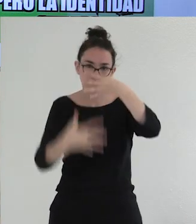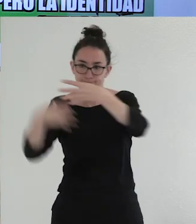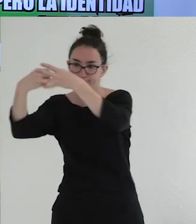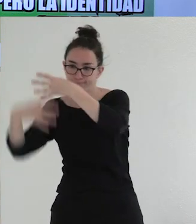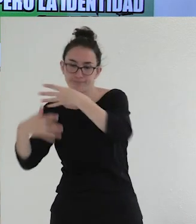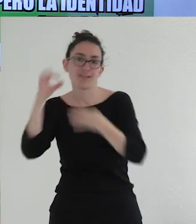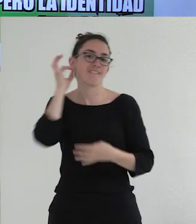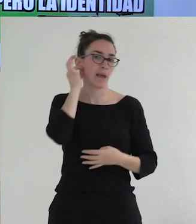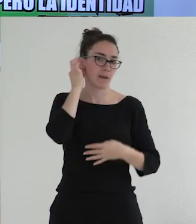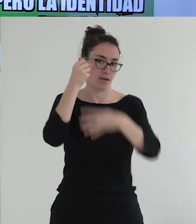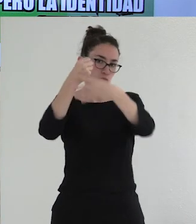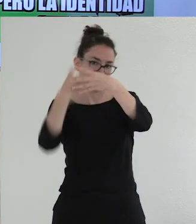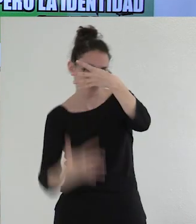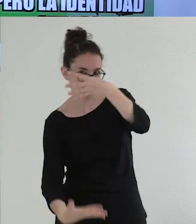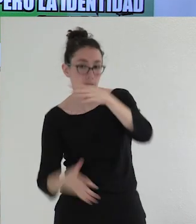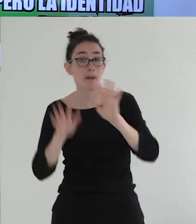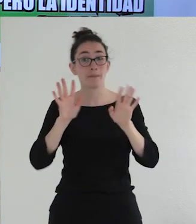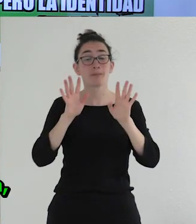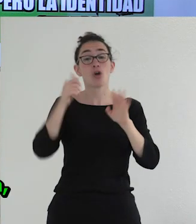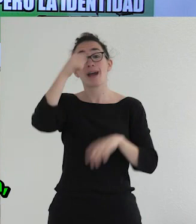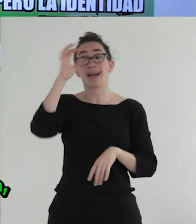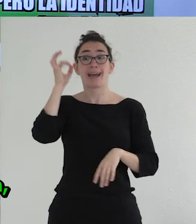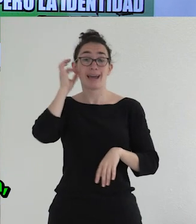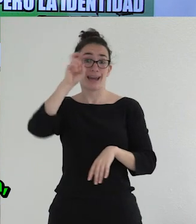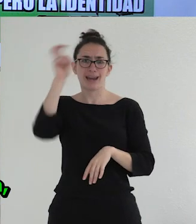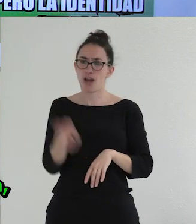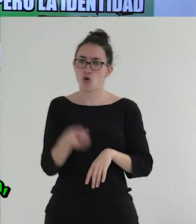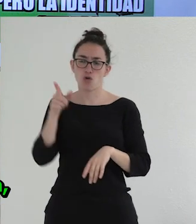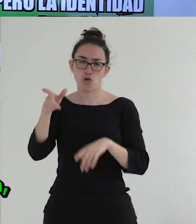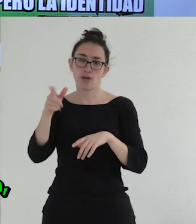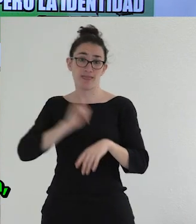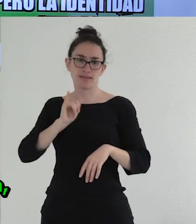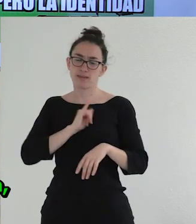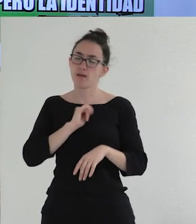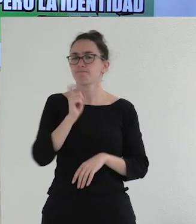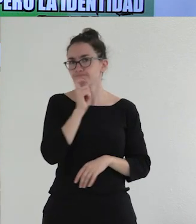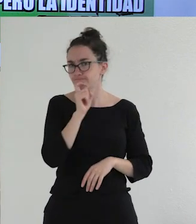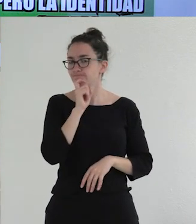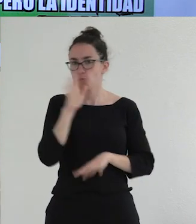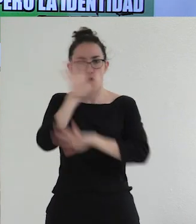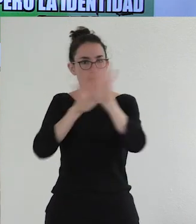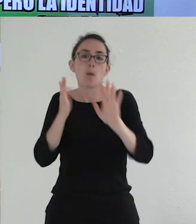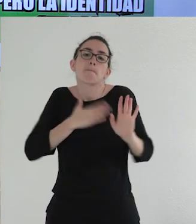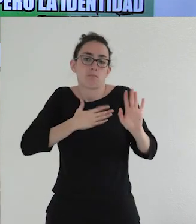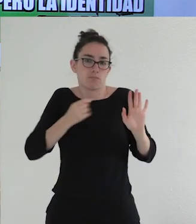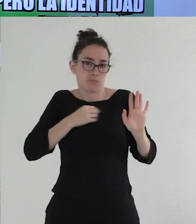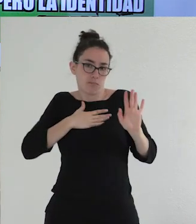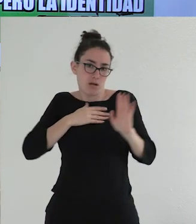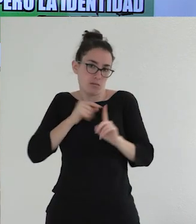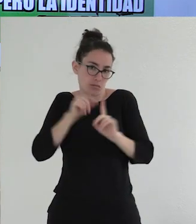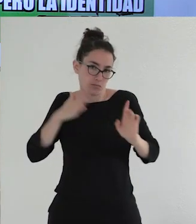la feminidad, hasta aquí de acuerdo, pero la identidad de género es francamente una categoría muy problemática, al menos para mí. Es decir, que no es nada